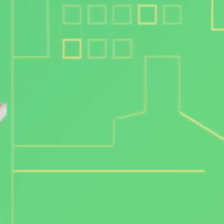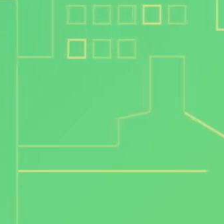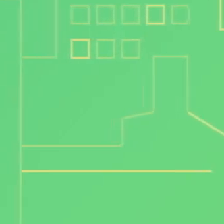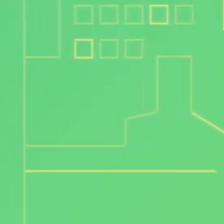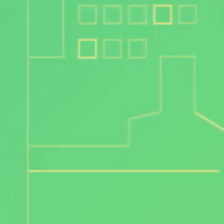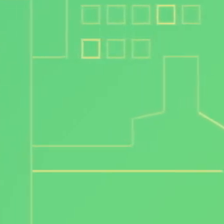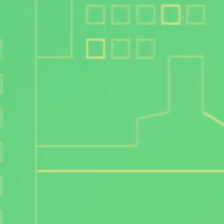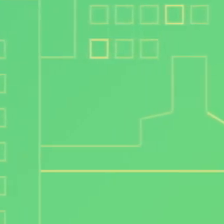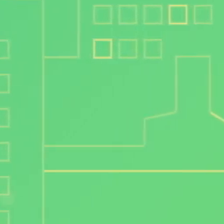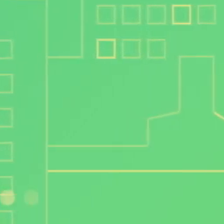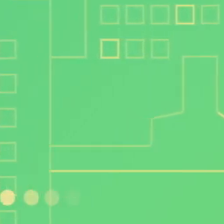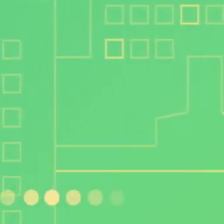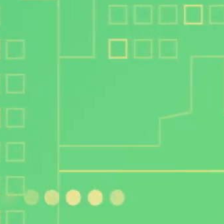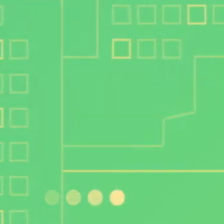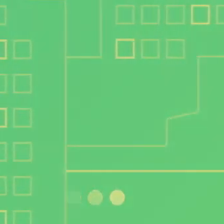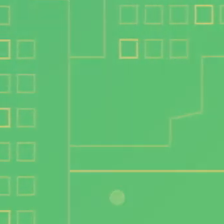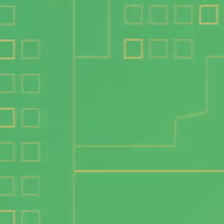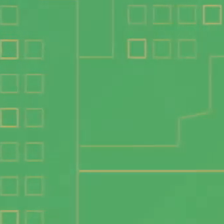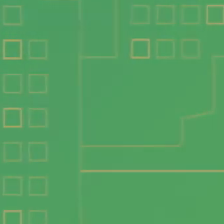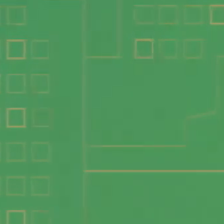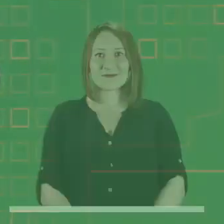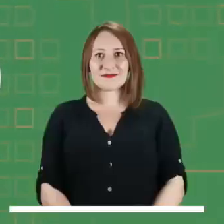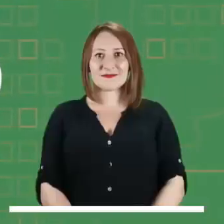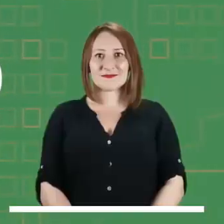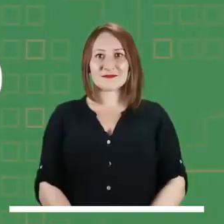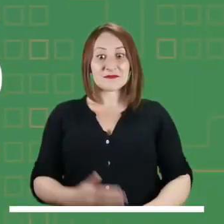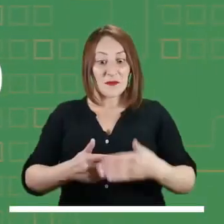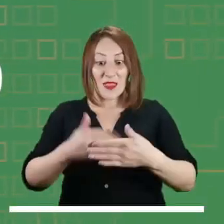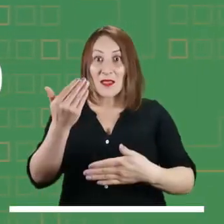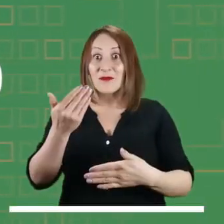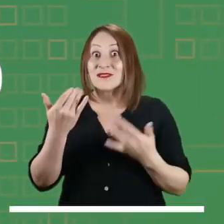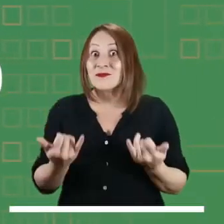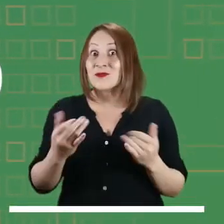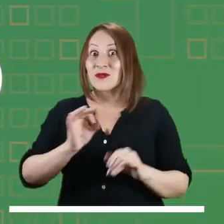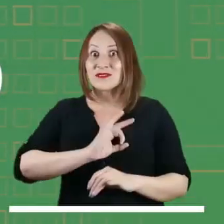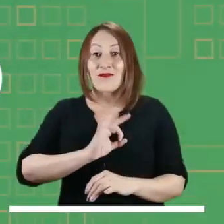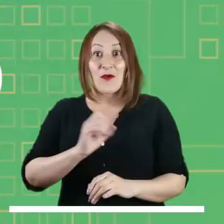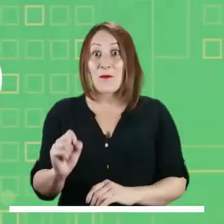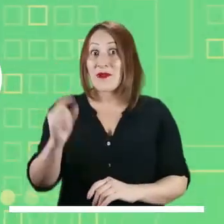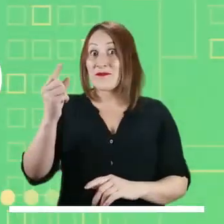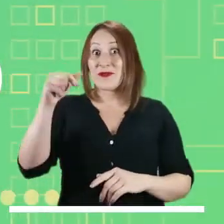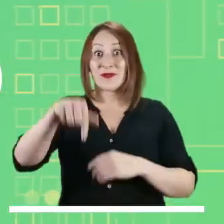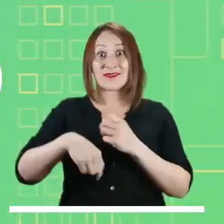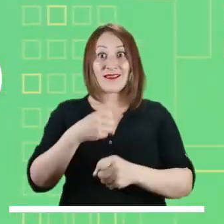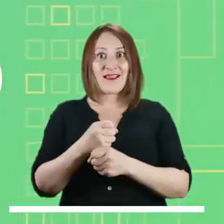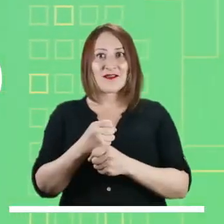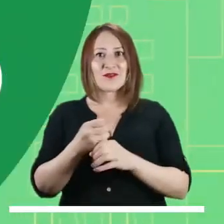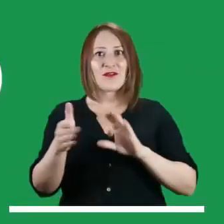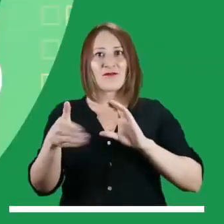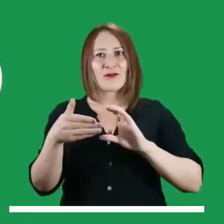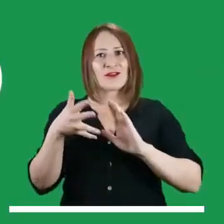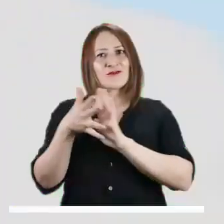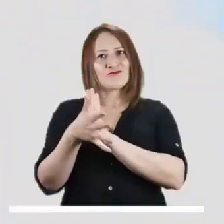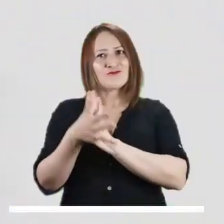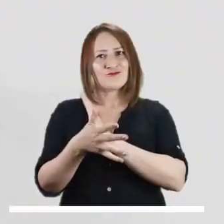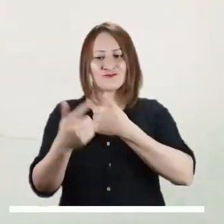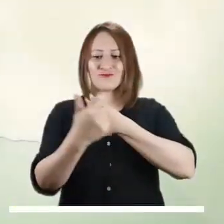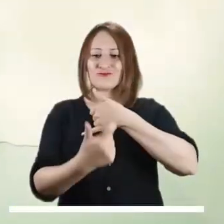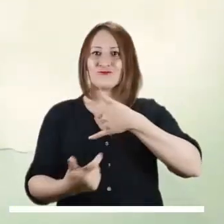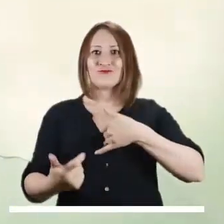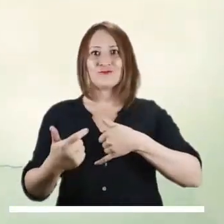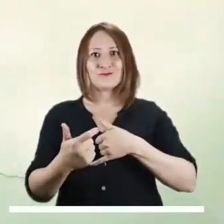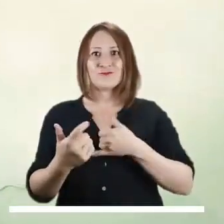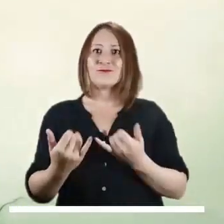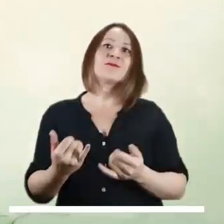Empezamos este primer sábado del año con nuestra más reciente actualización del pronóstico del tiempo en las diferentes regiones del país.